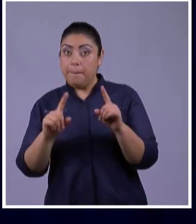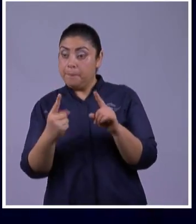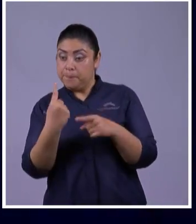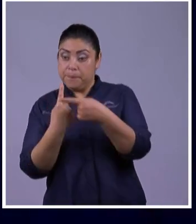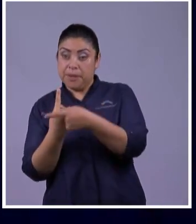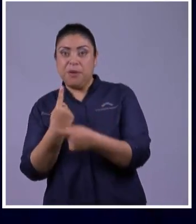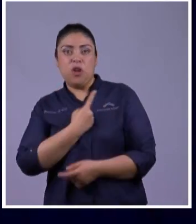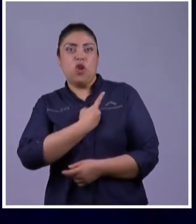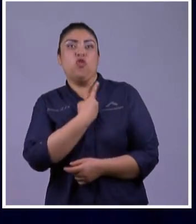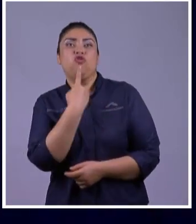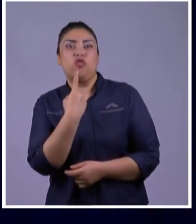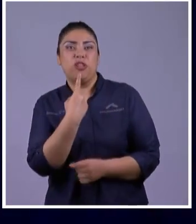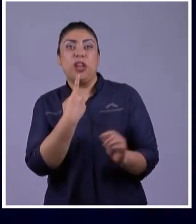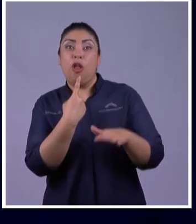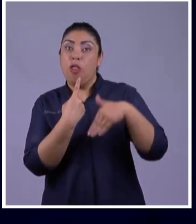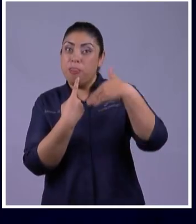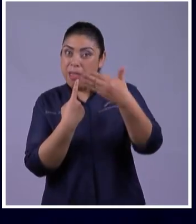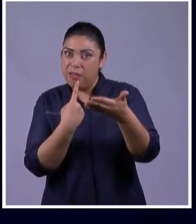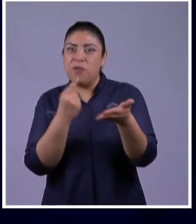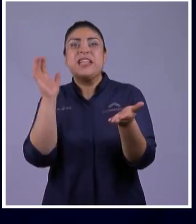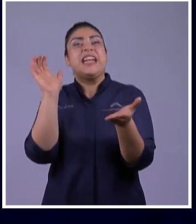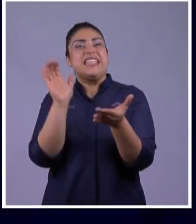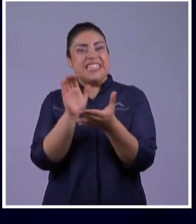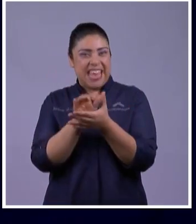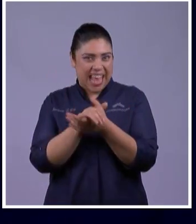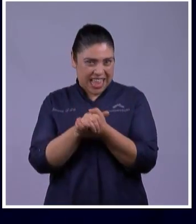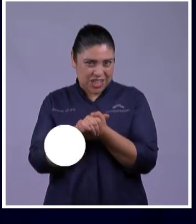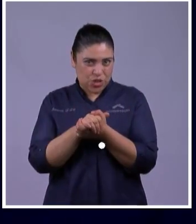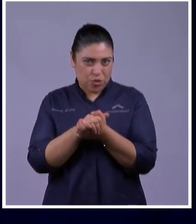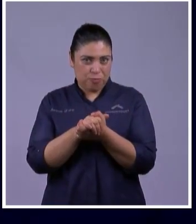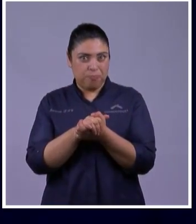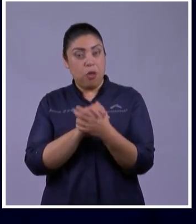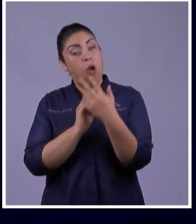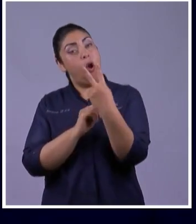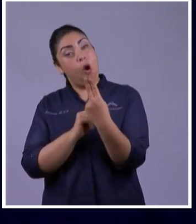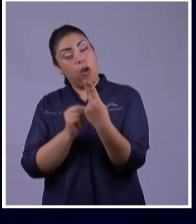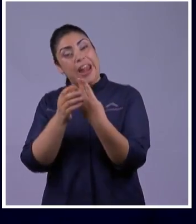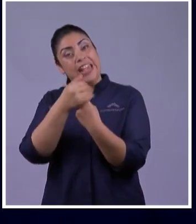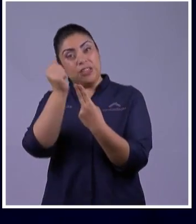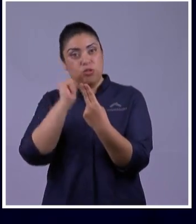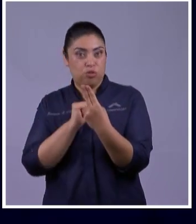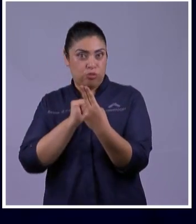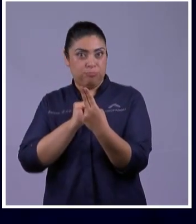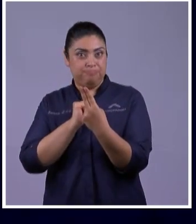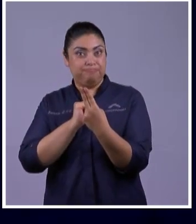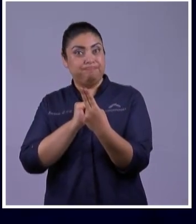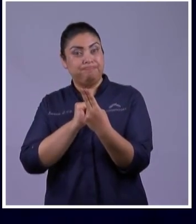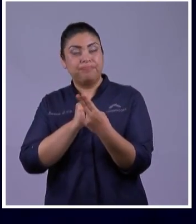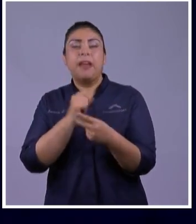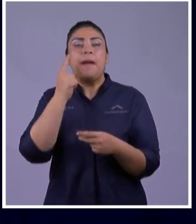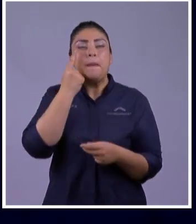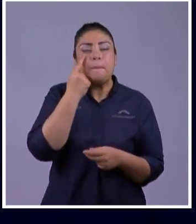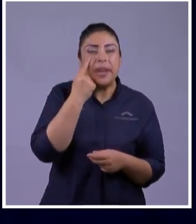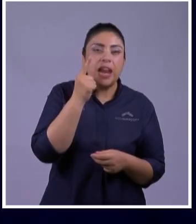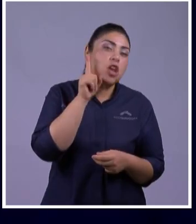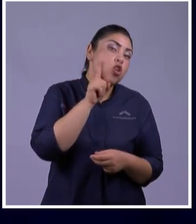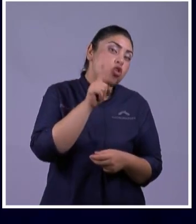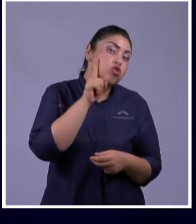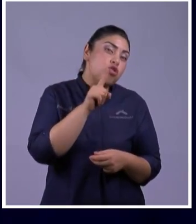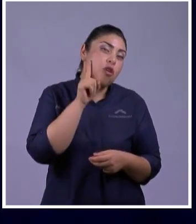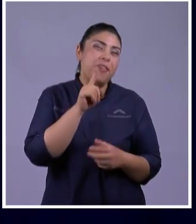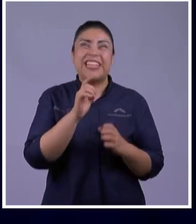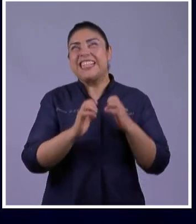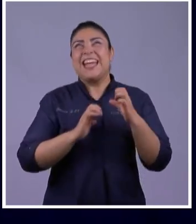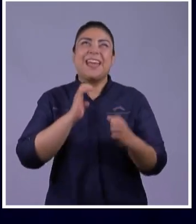casado Y ahí hay una adaptación Ahí hay un nuevo normal Los jóvenes cuando se casan Uy miren Están